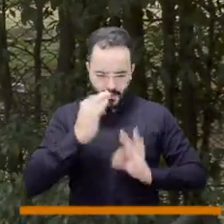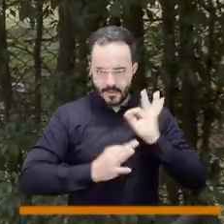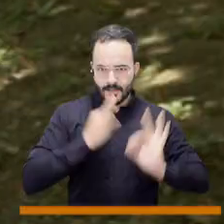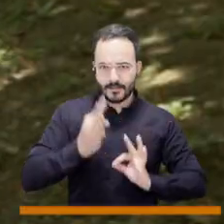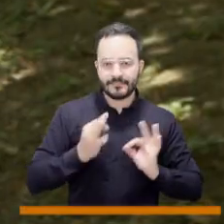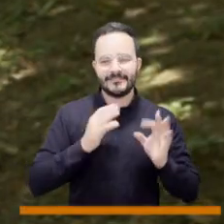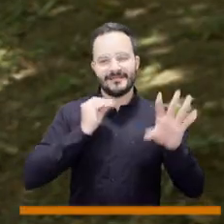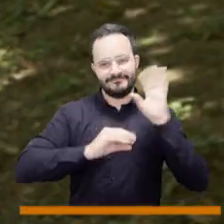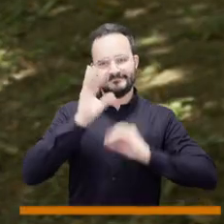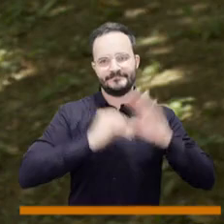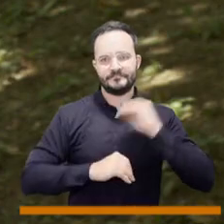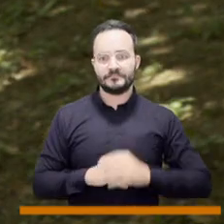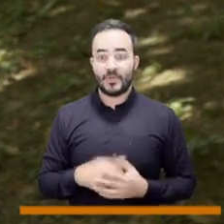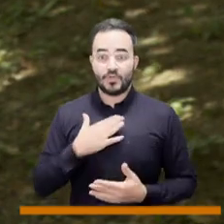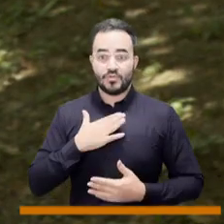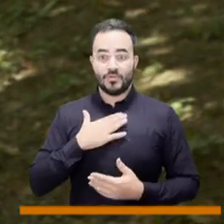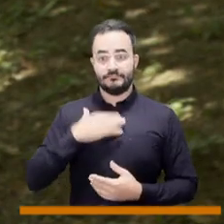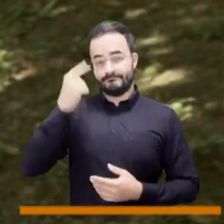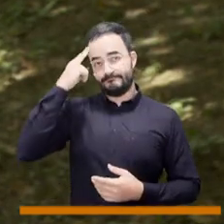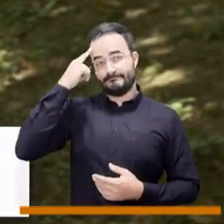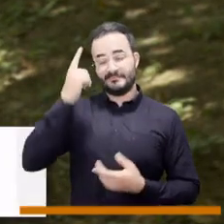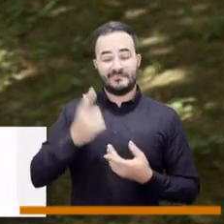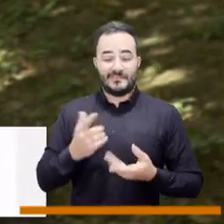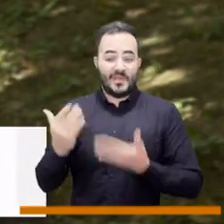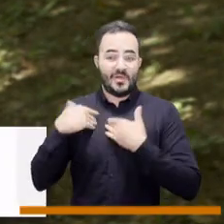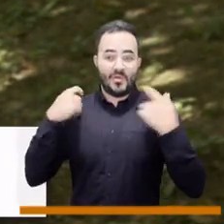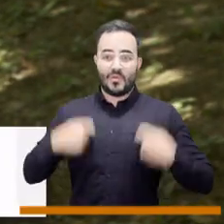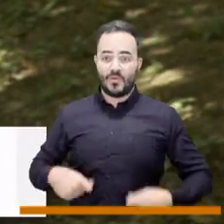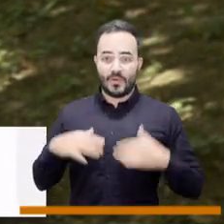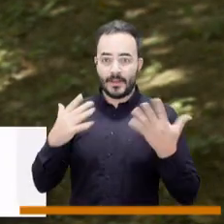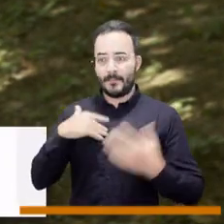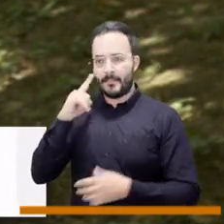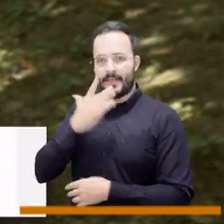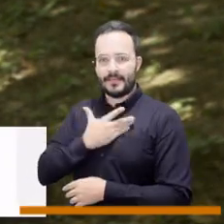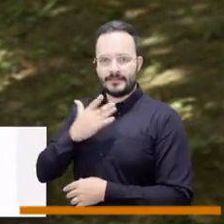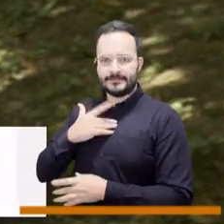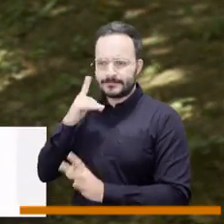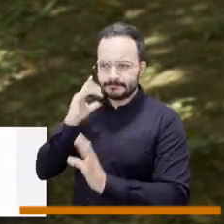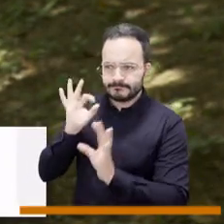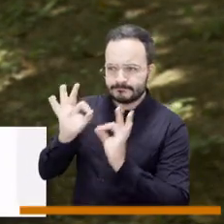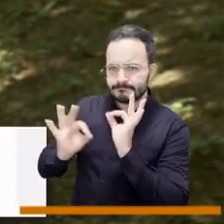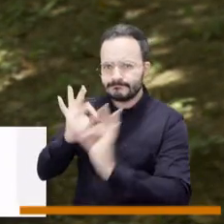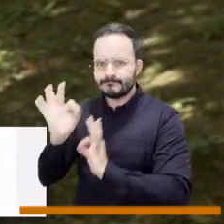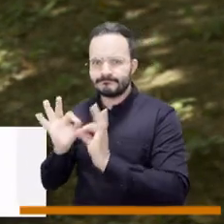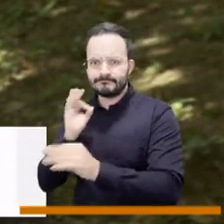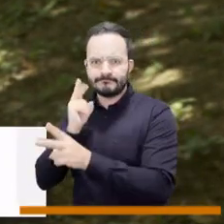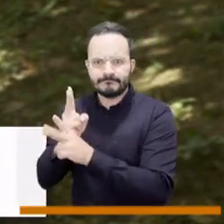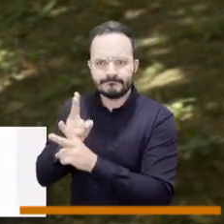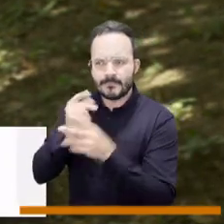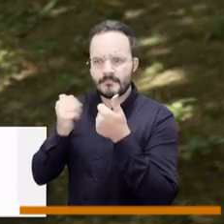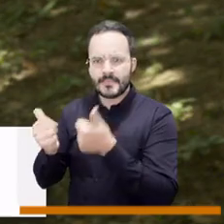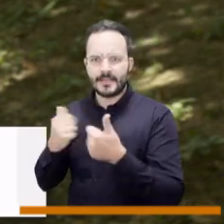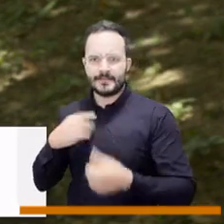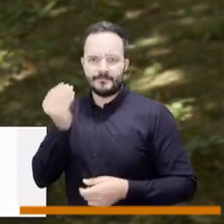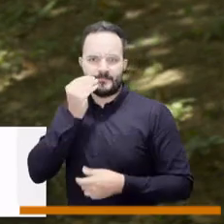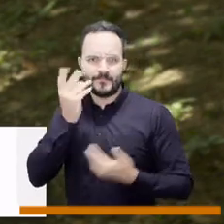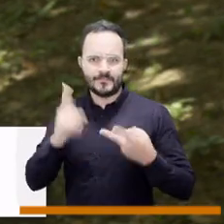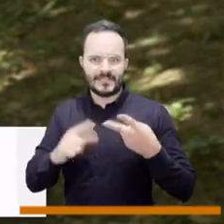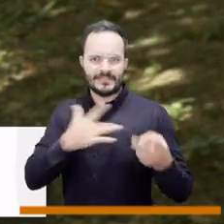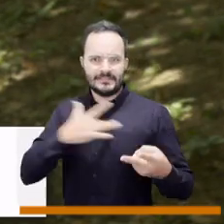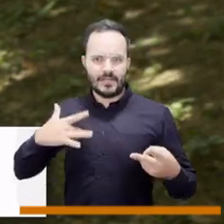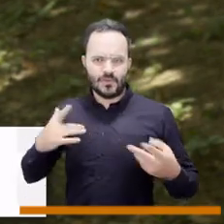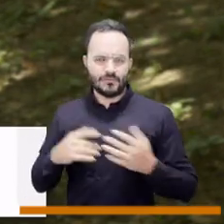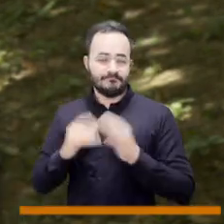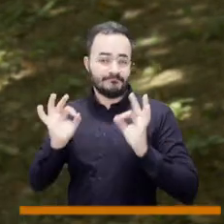a cargo Mi concepto como cuidadora es estar muy pendiente de mis padres, en tanto la salud